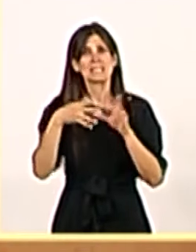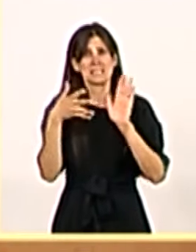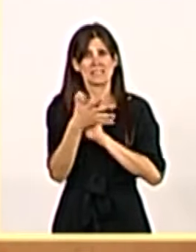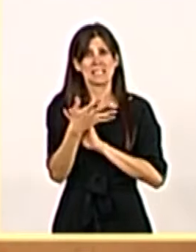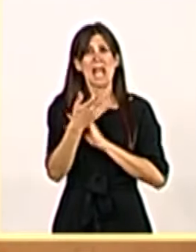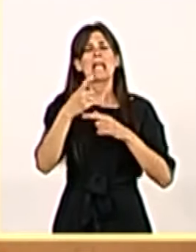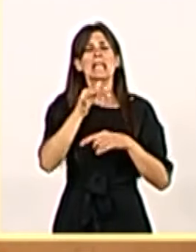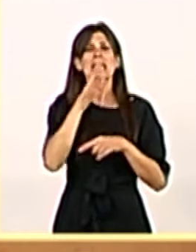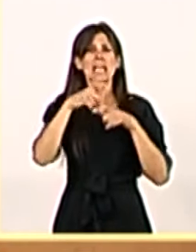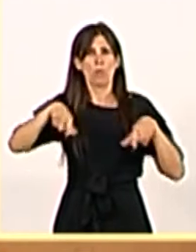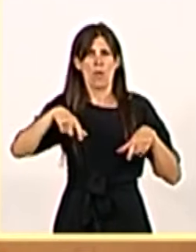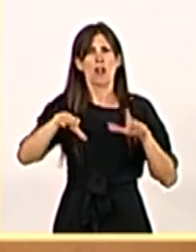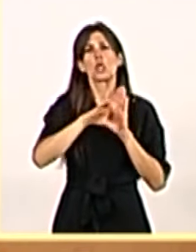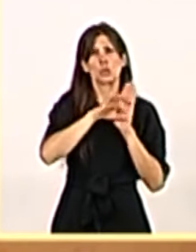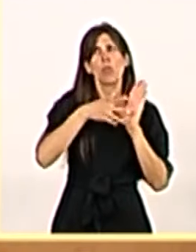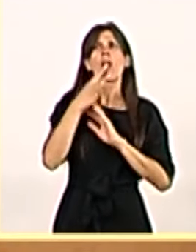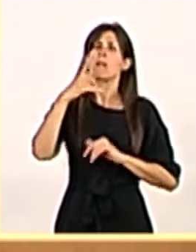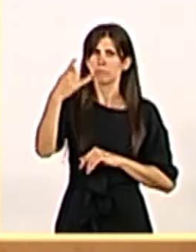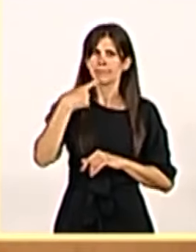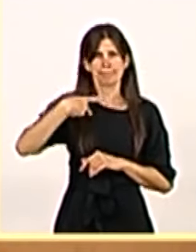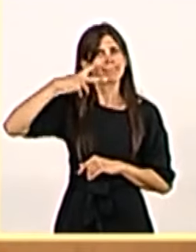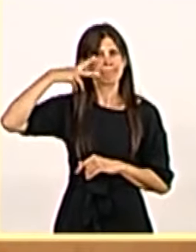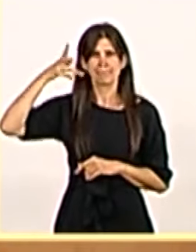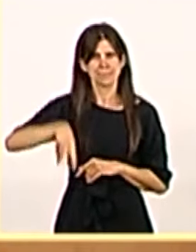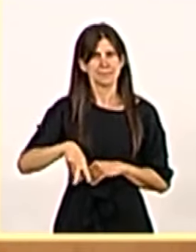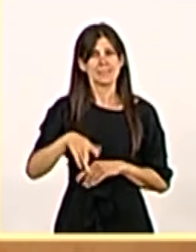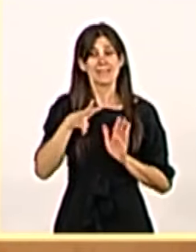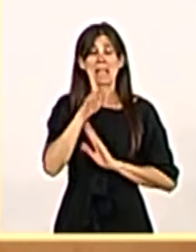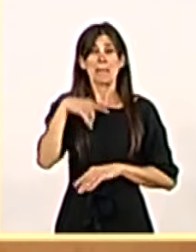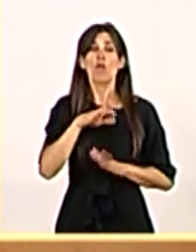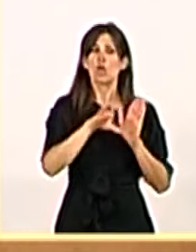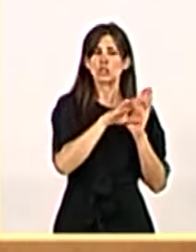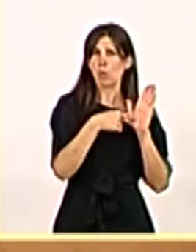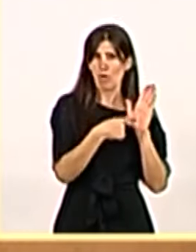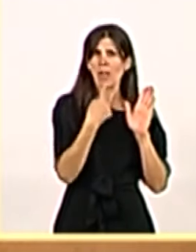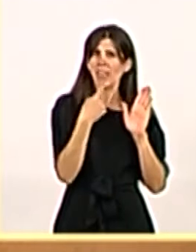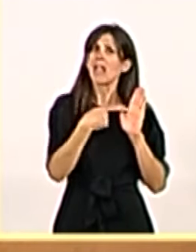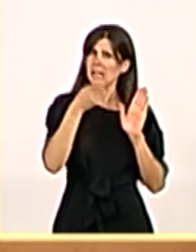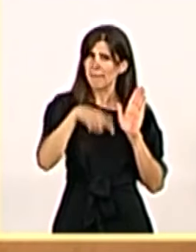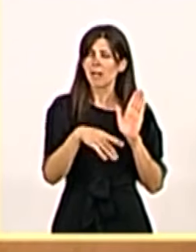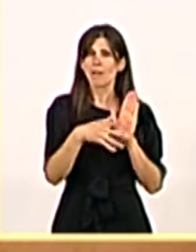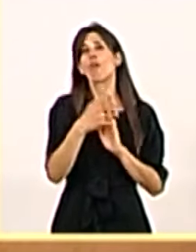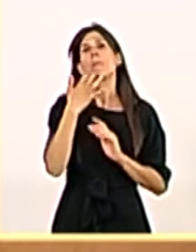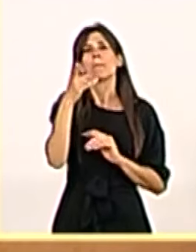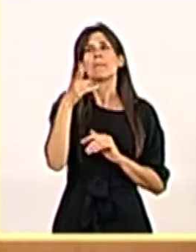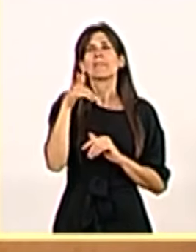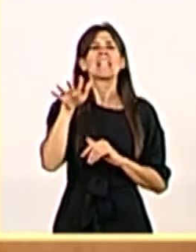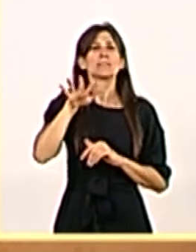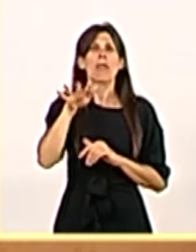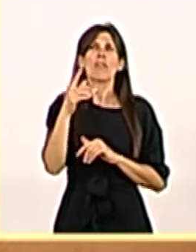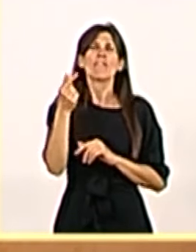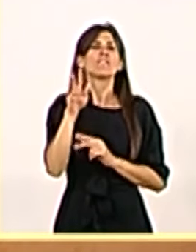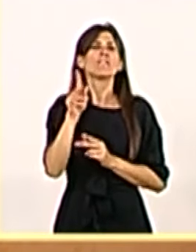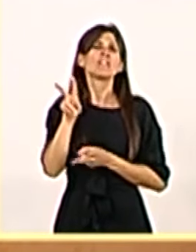previsto en nuestra Constitución, una ampliación del espacio fiscal en consonancia con la voluntad de